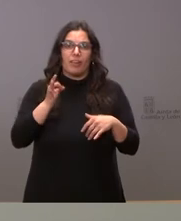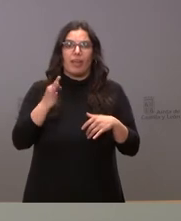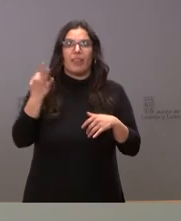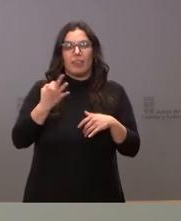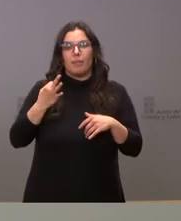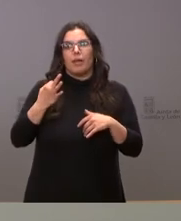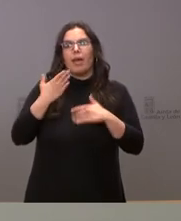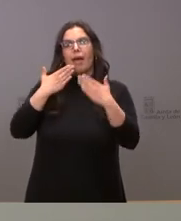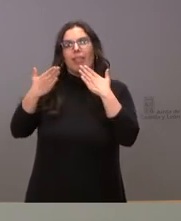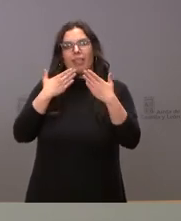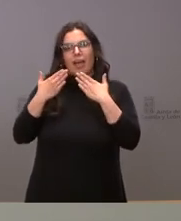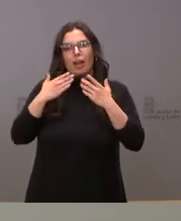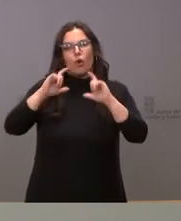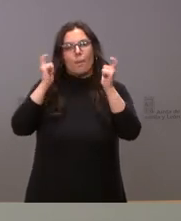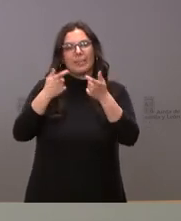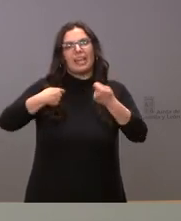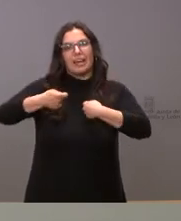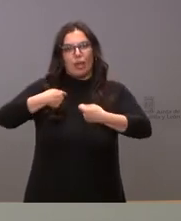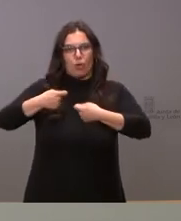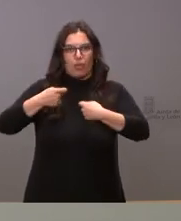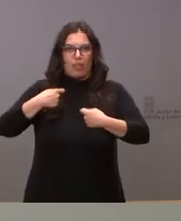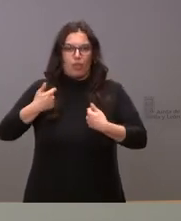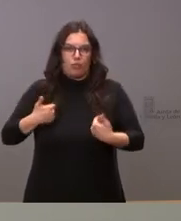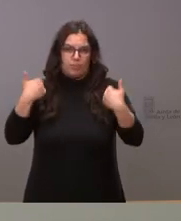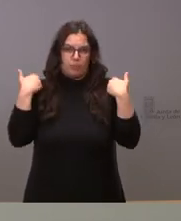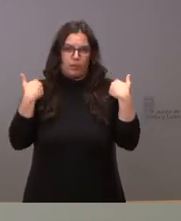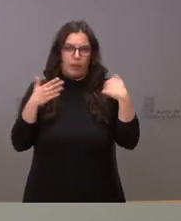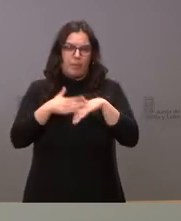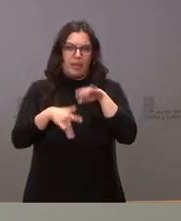en el ámbito que corresponde y de la mesa de negociación que es competente para ello